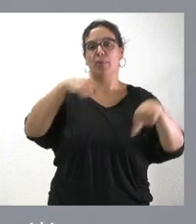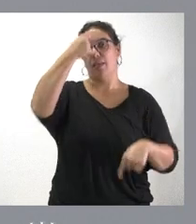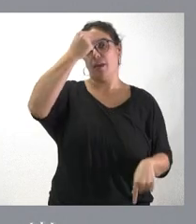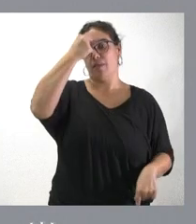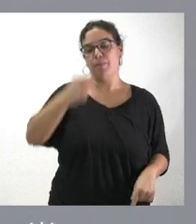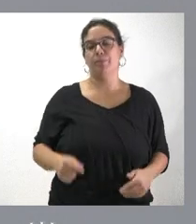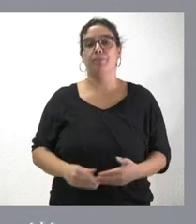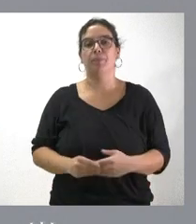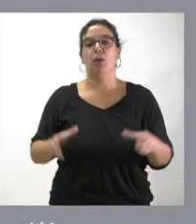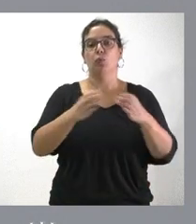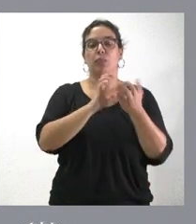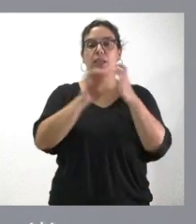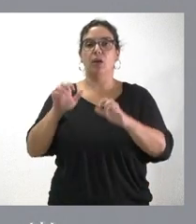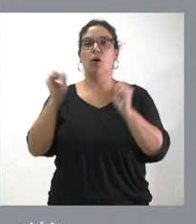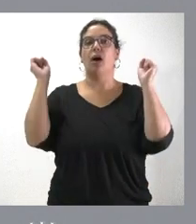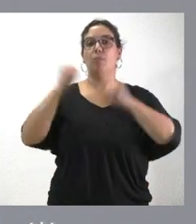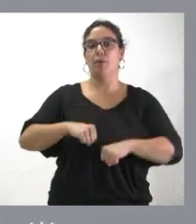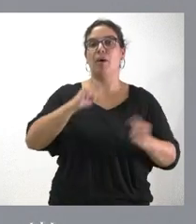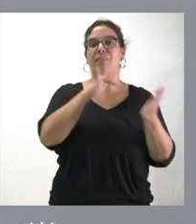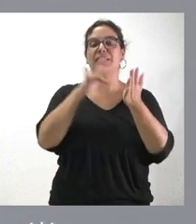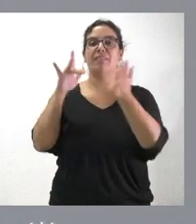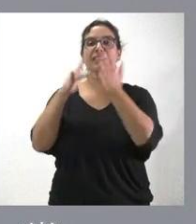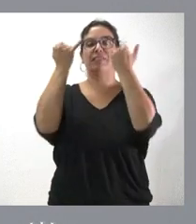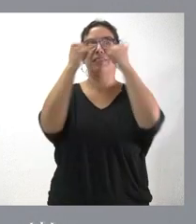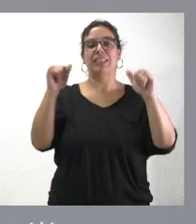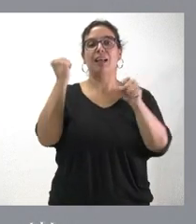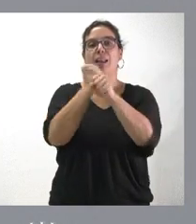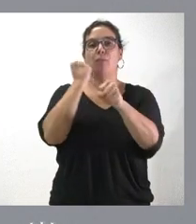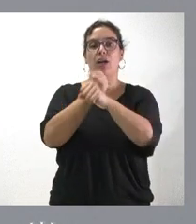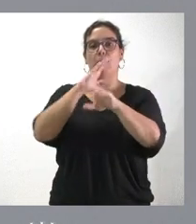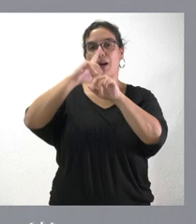aprueba el calendario de fiestas laborales en Castilla y León para el año